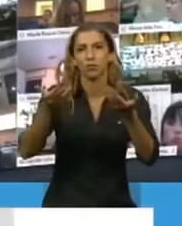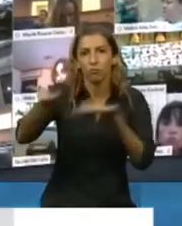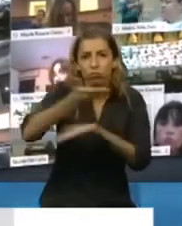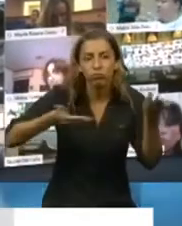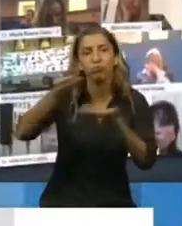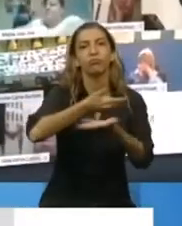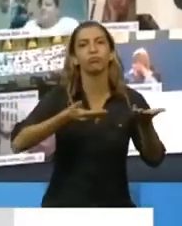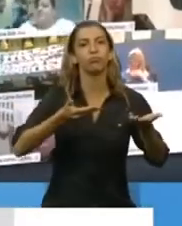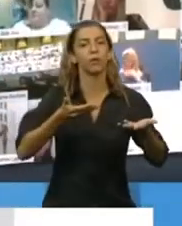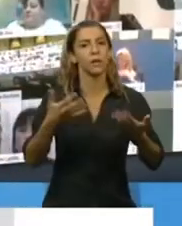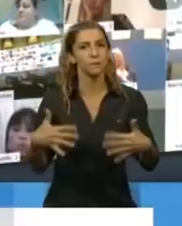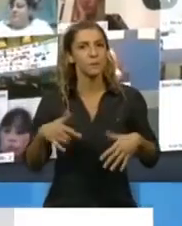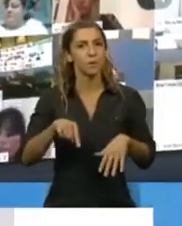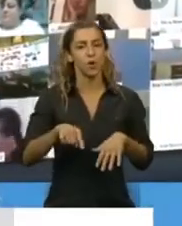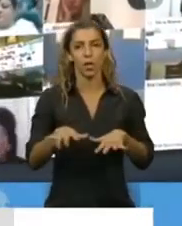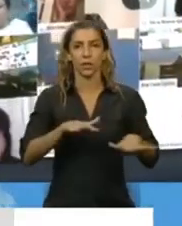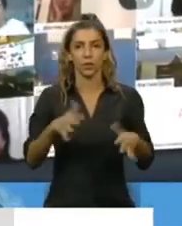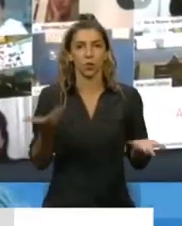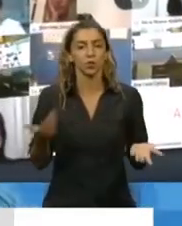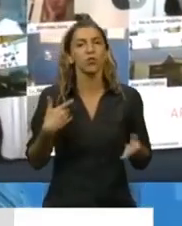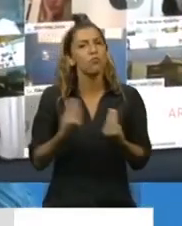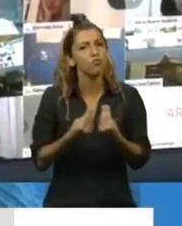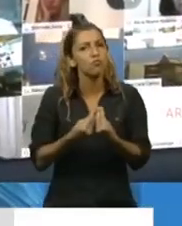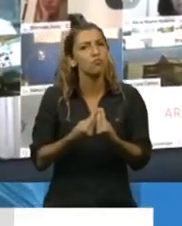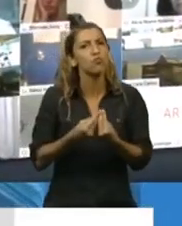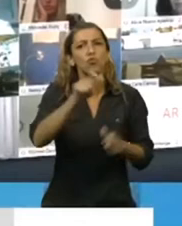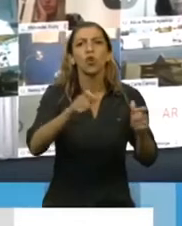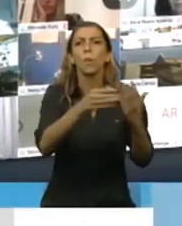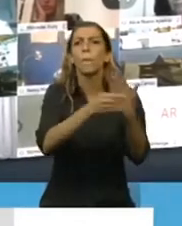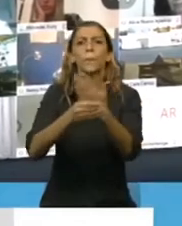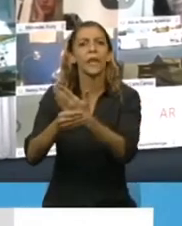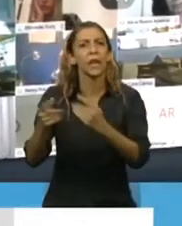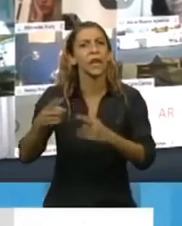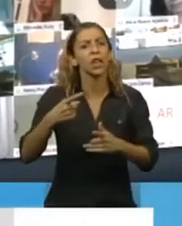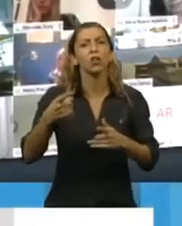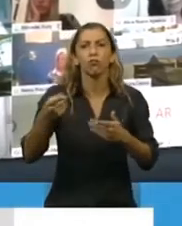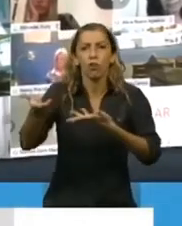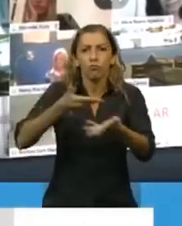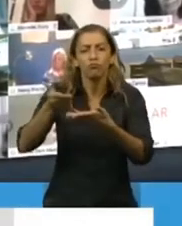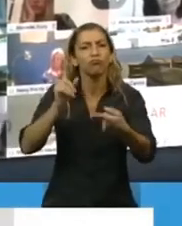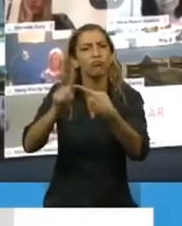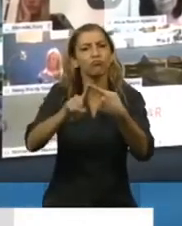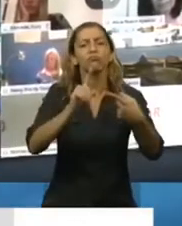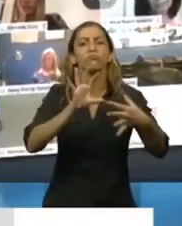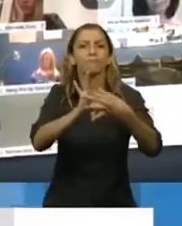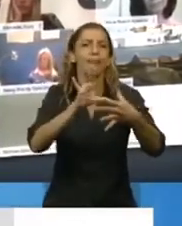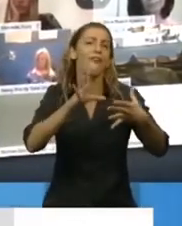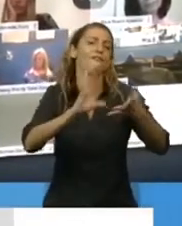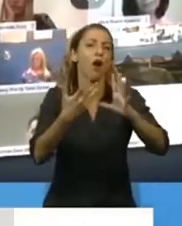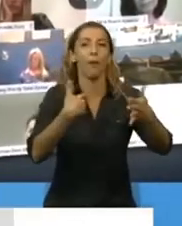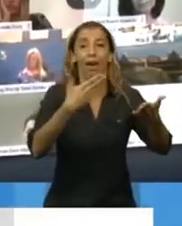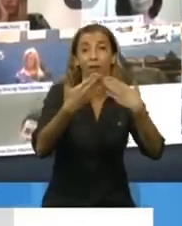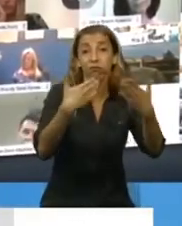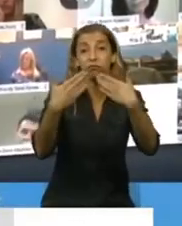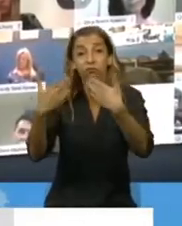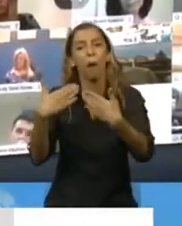una crisis como la que estábamos, de todos los ministros que han estado a disposición de los distintos legisladores. Así que mi reconocimiento particular a usted y